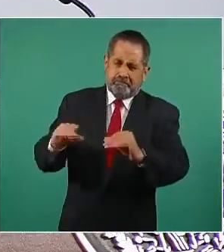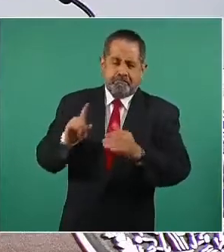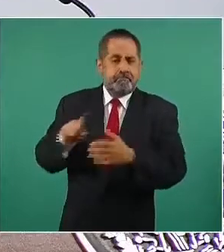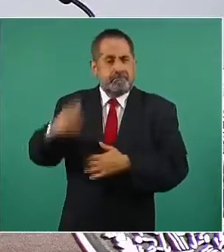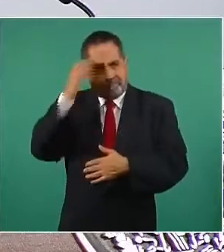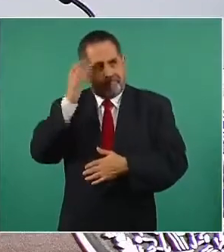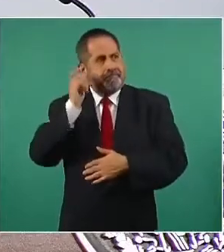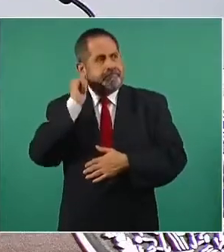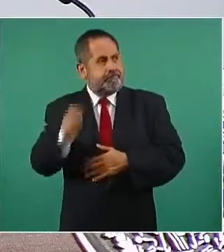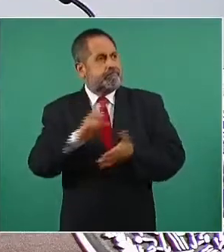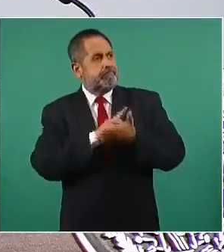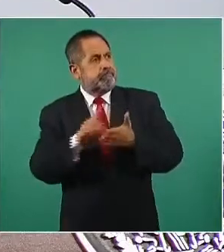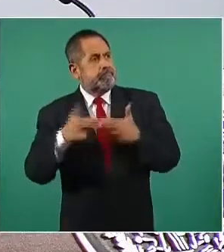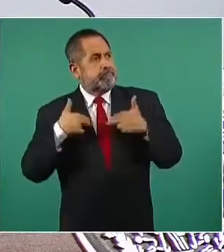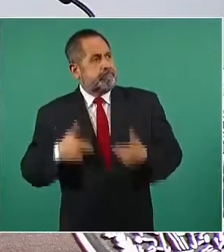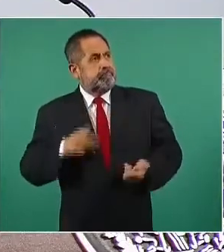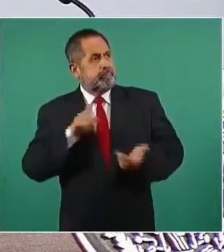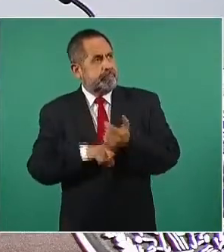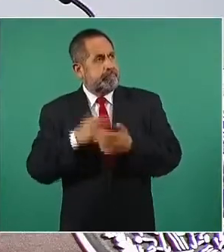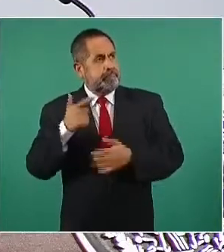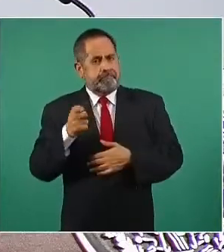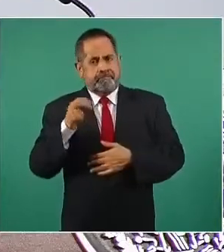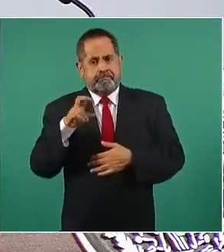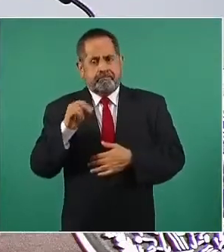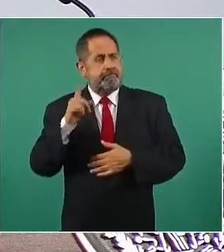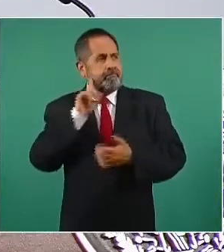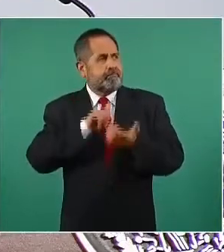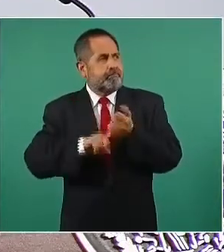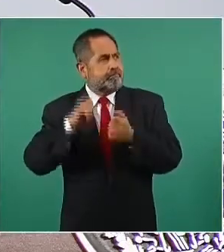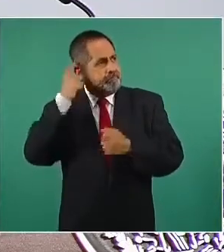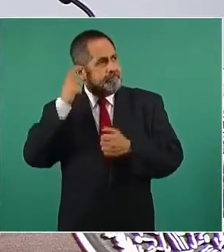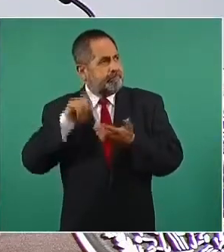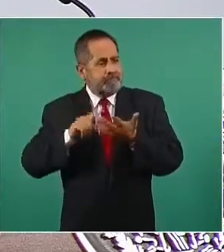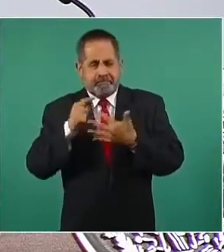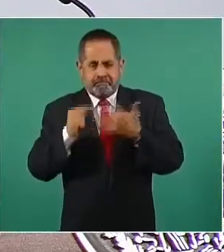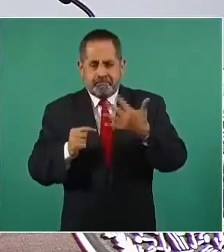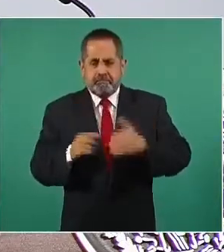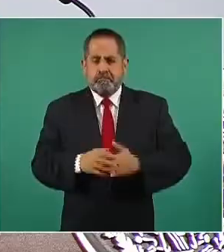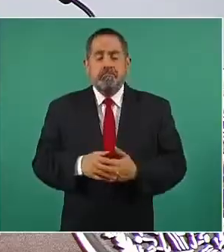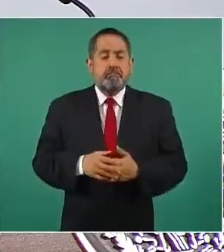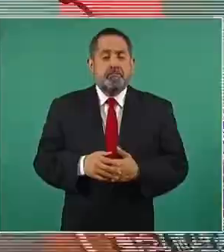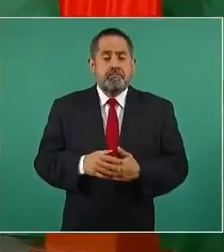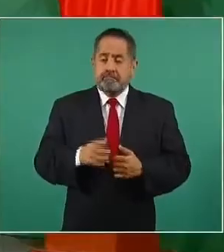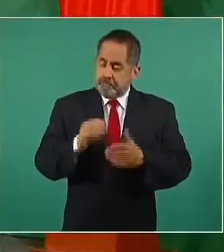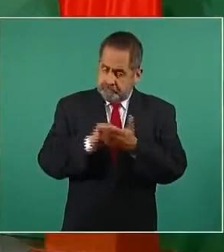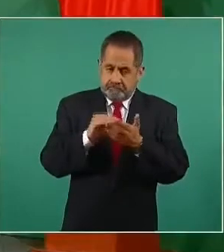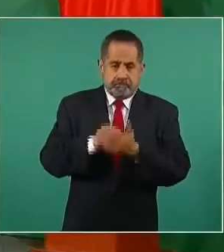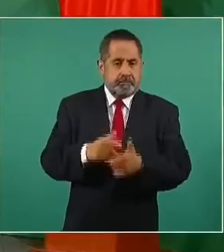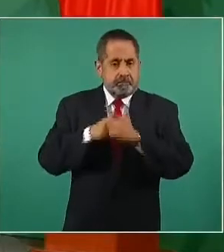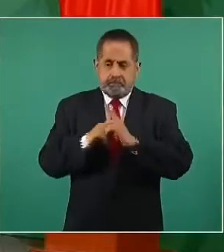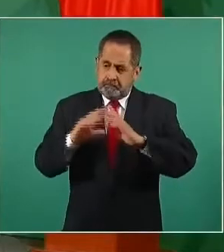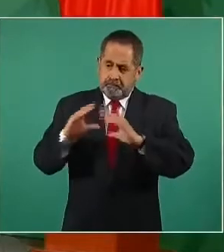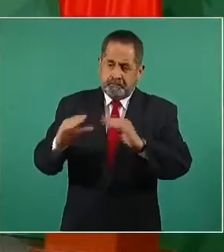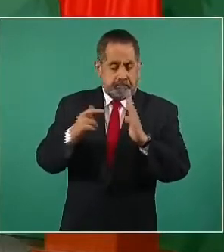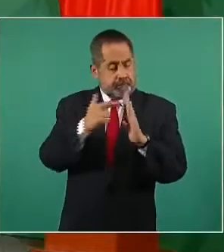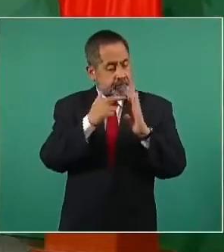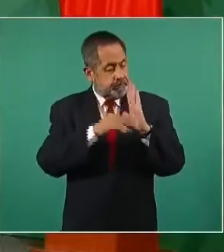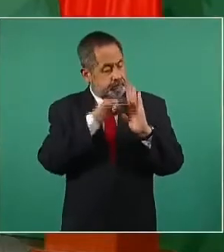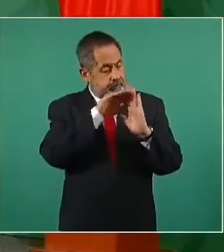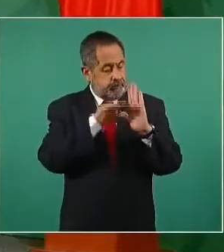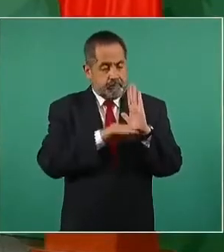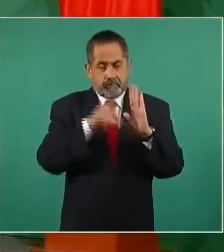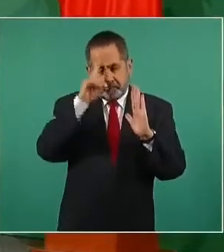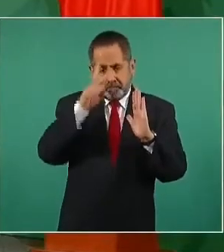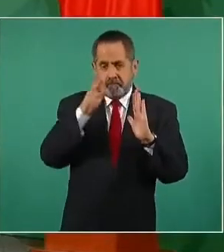derechos humanos y género. Continuamos los trabajos de elaboración del Protocolo Nacional de Atención de